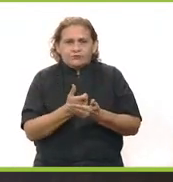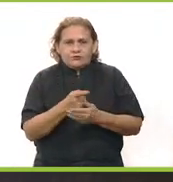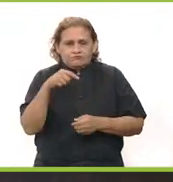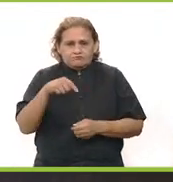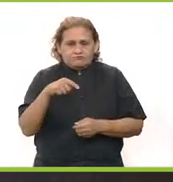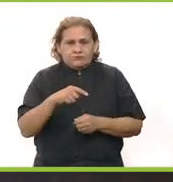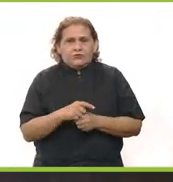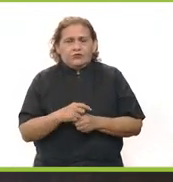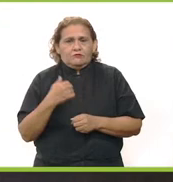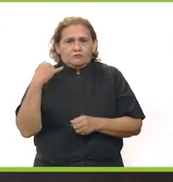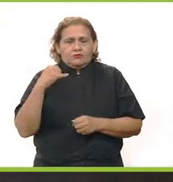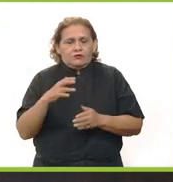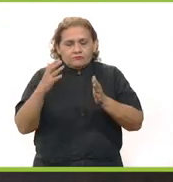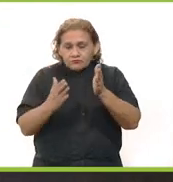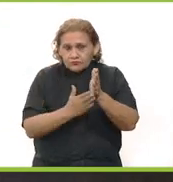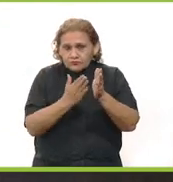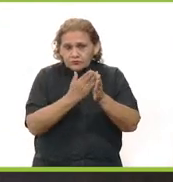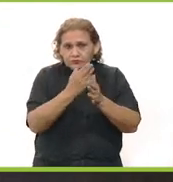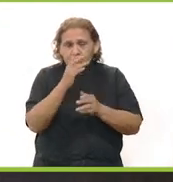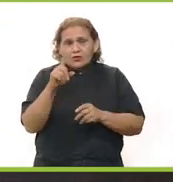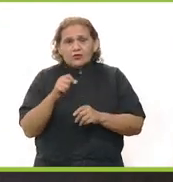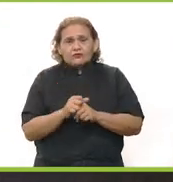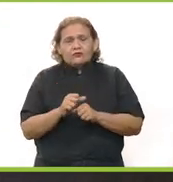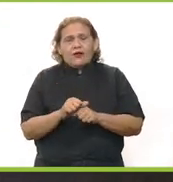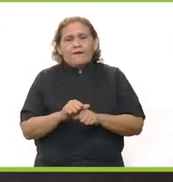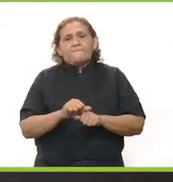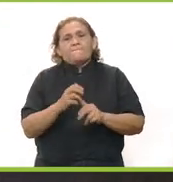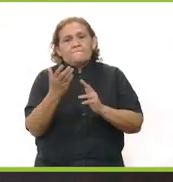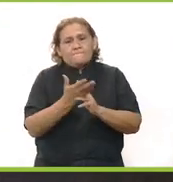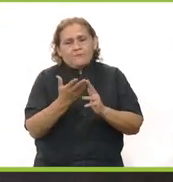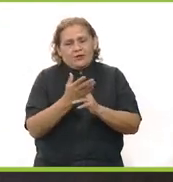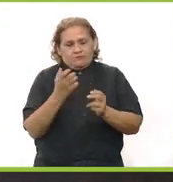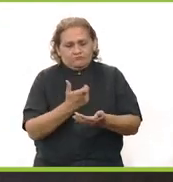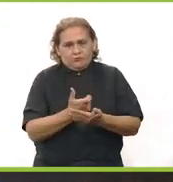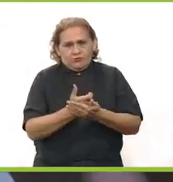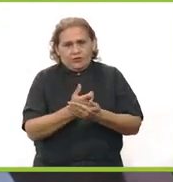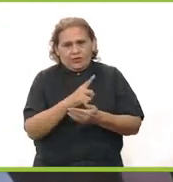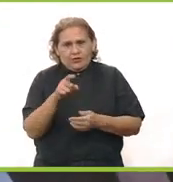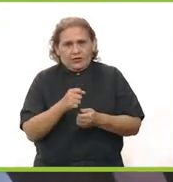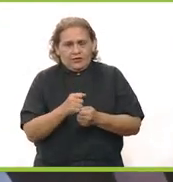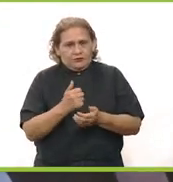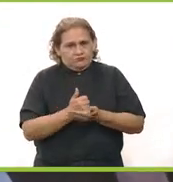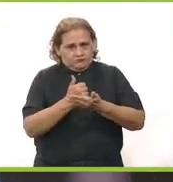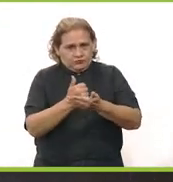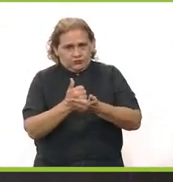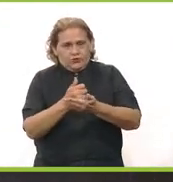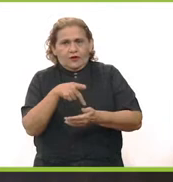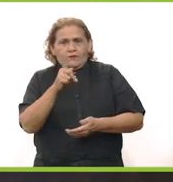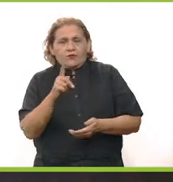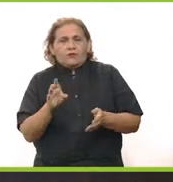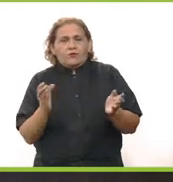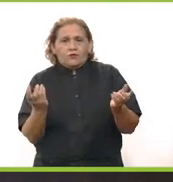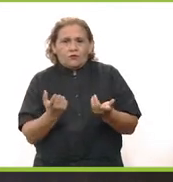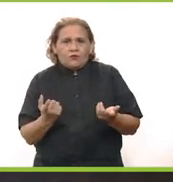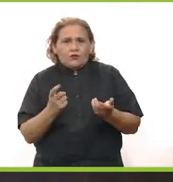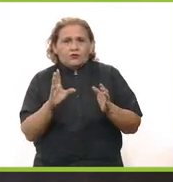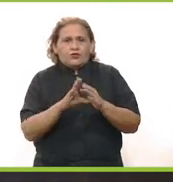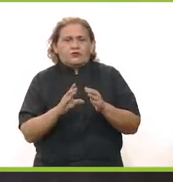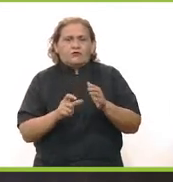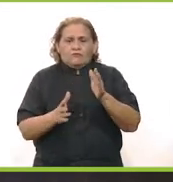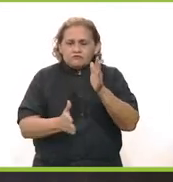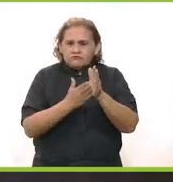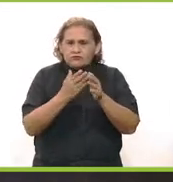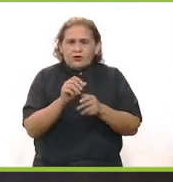tema de invertir en obras de infraestructura, el tema de la construcción, pues es una de las ramas de la economía que más permea en toda la economía. Por eso, cuando uno hace una